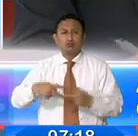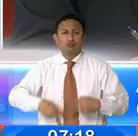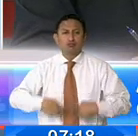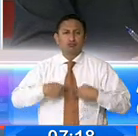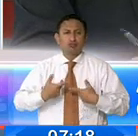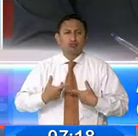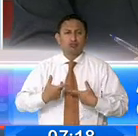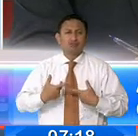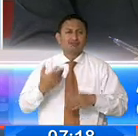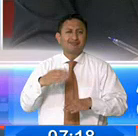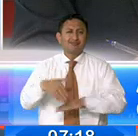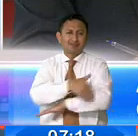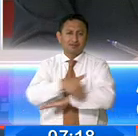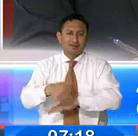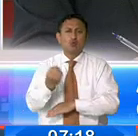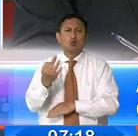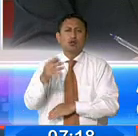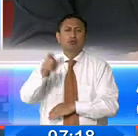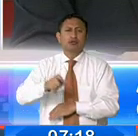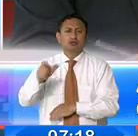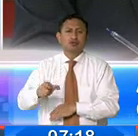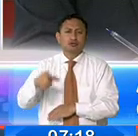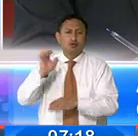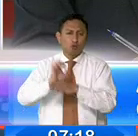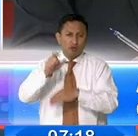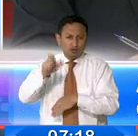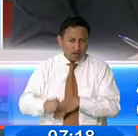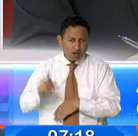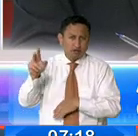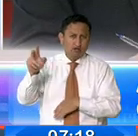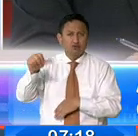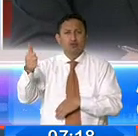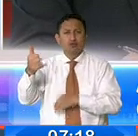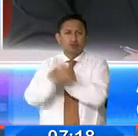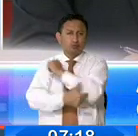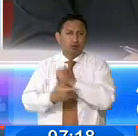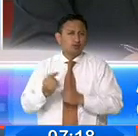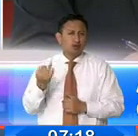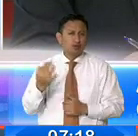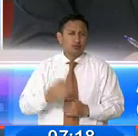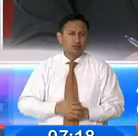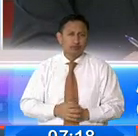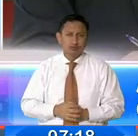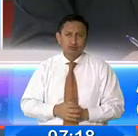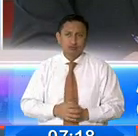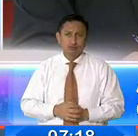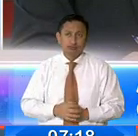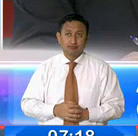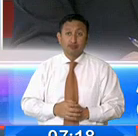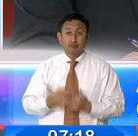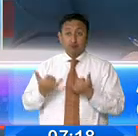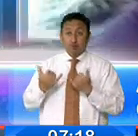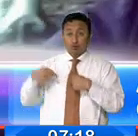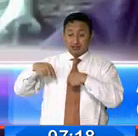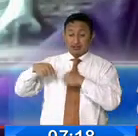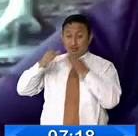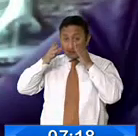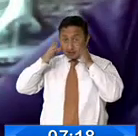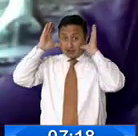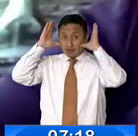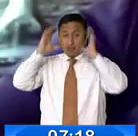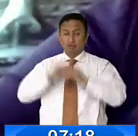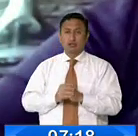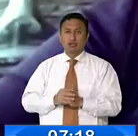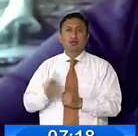¿Cuántos ciudadanos nacionales y extranjeros se han registrado? Nosotros estamos ahora solamente en diciembre, Roberto,